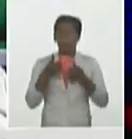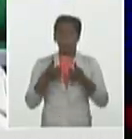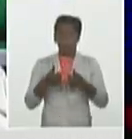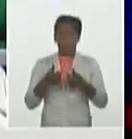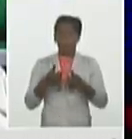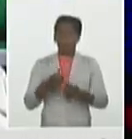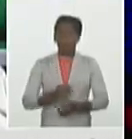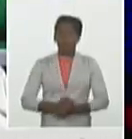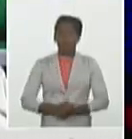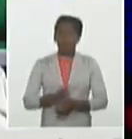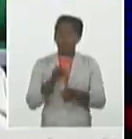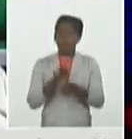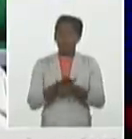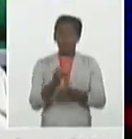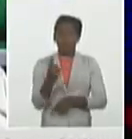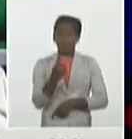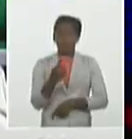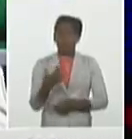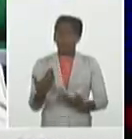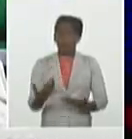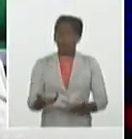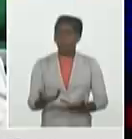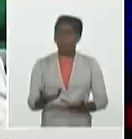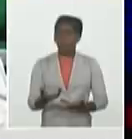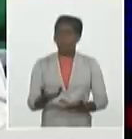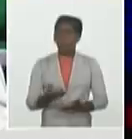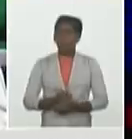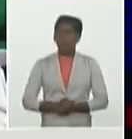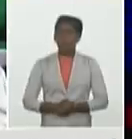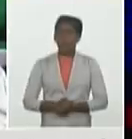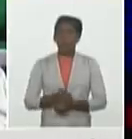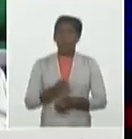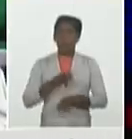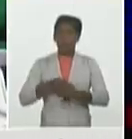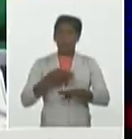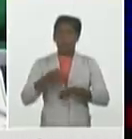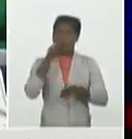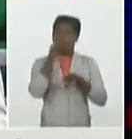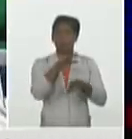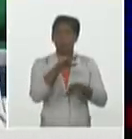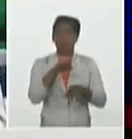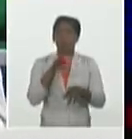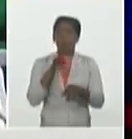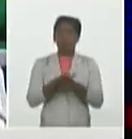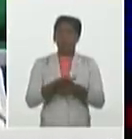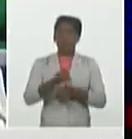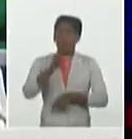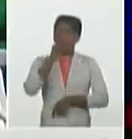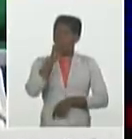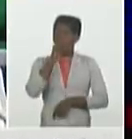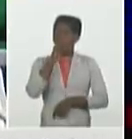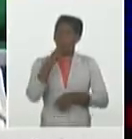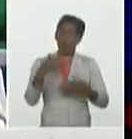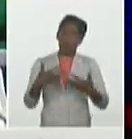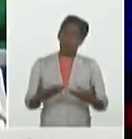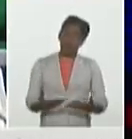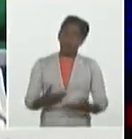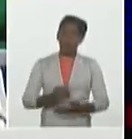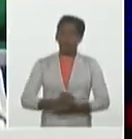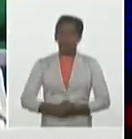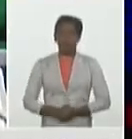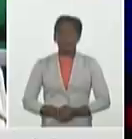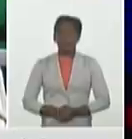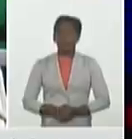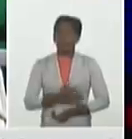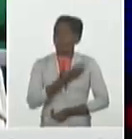del cuadro clínico presentó tos y decaimiento. Lamentamos mucho el fallecimiento de